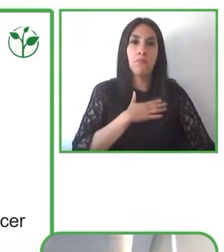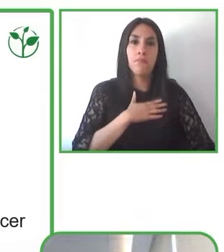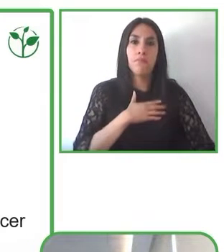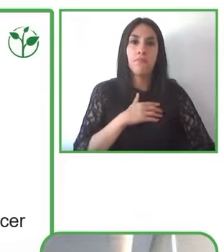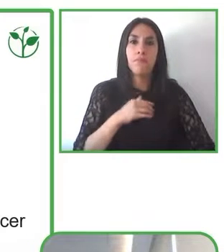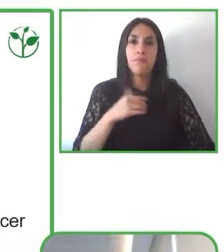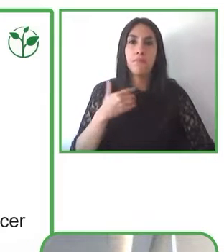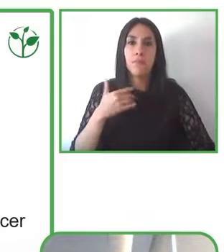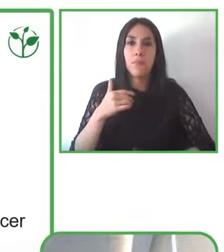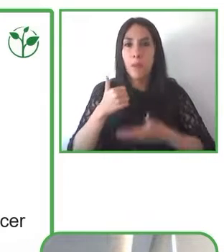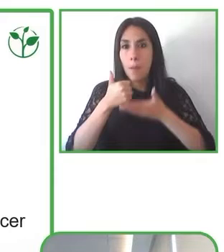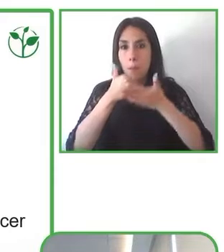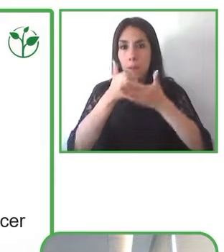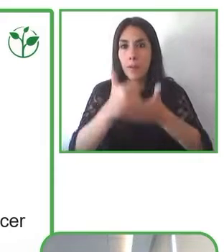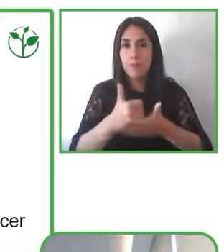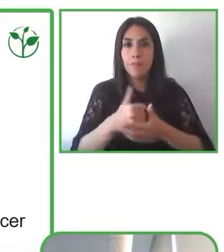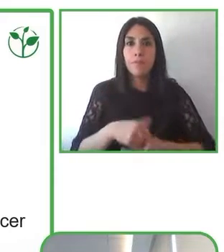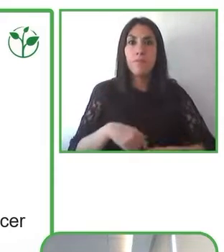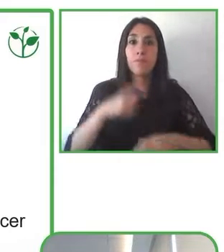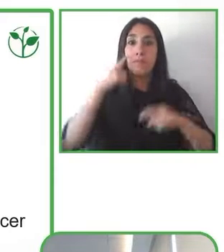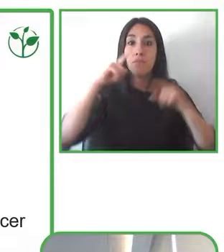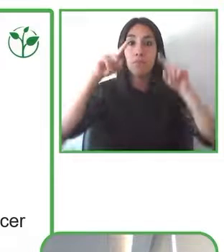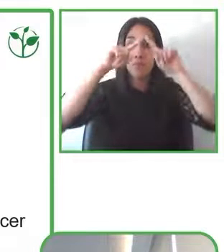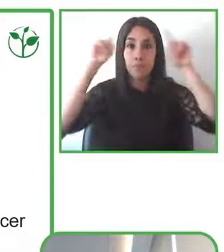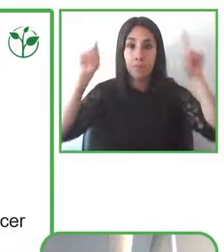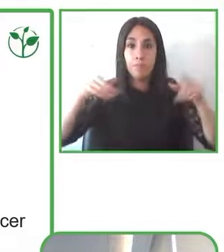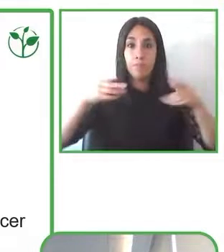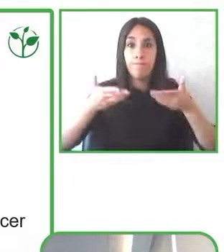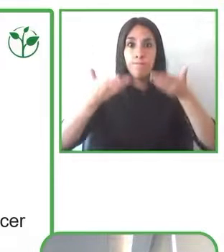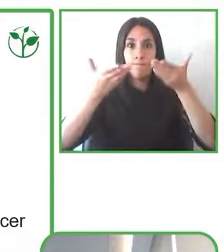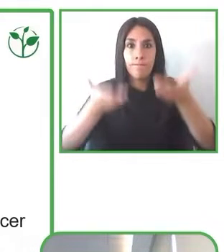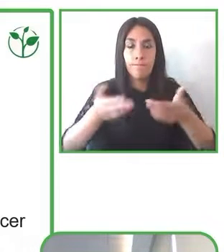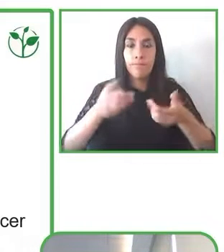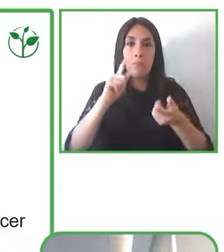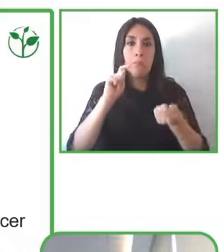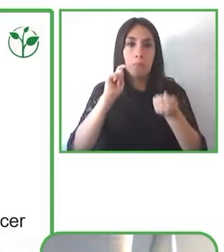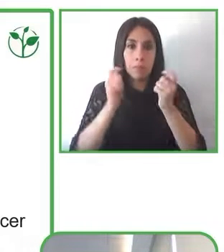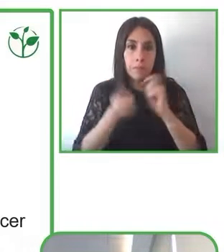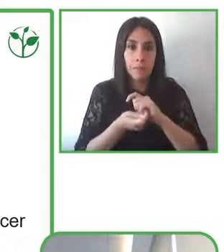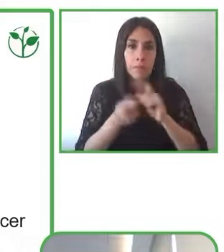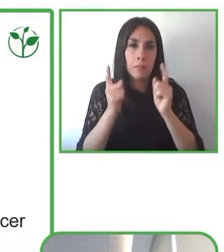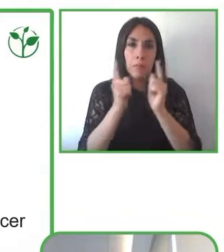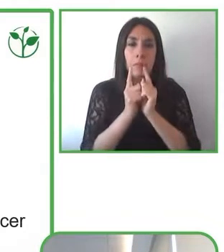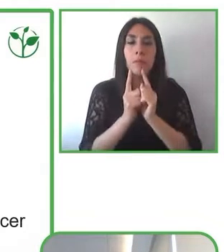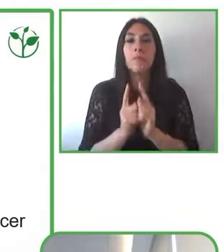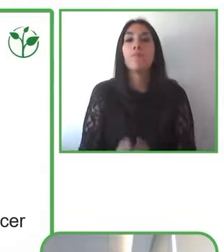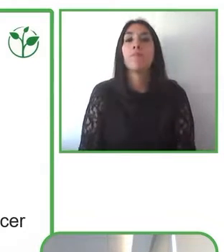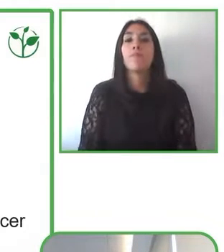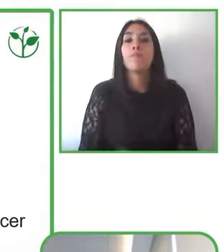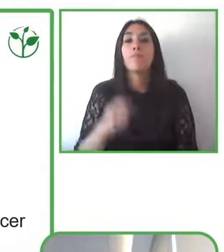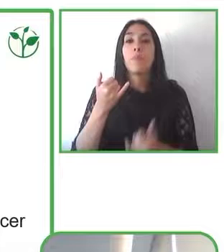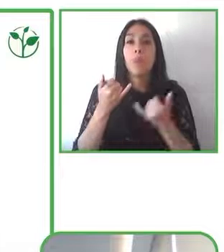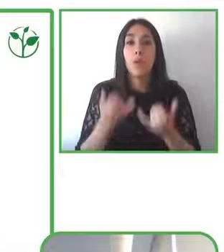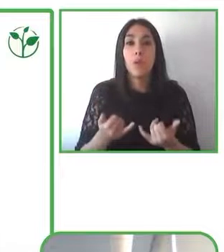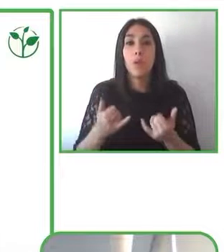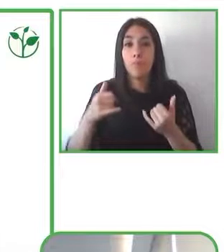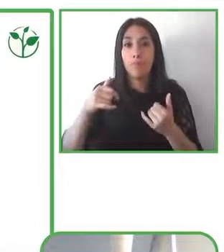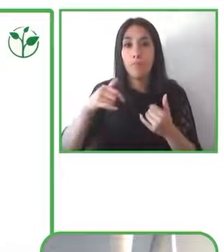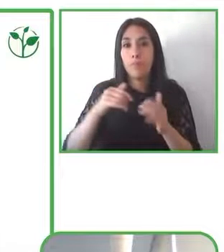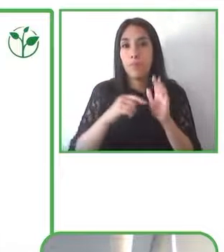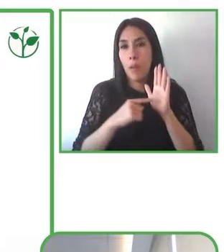pequeña escala que se van replicando en ejemplos de ahí la importancia para nosotros de hacer mucho trabajo también